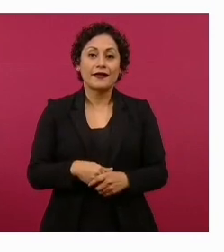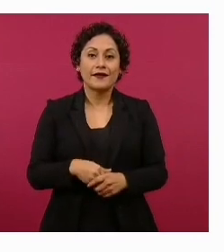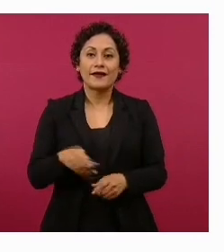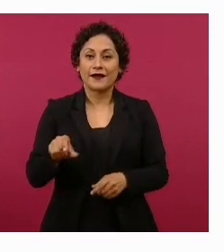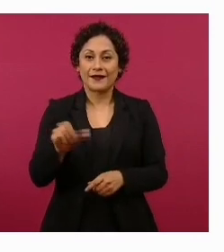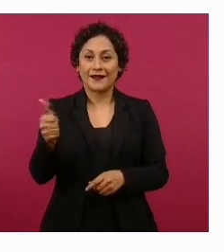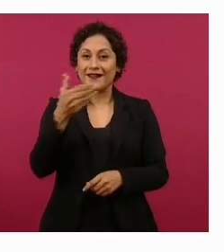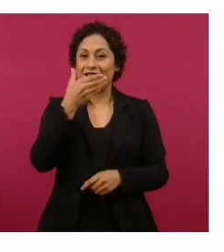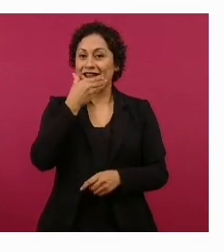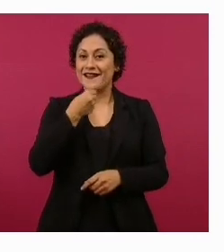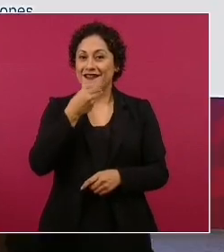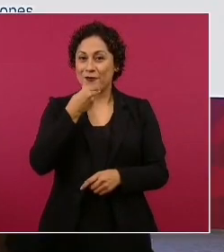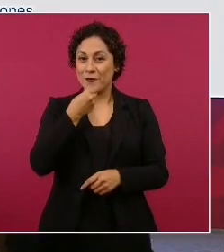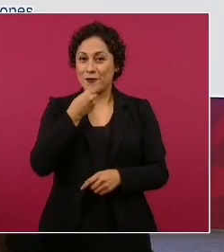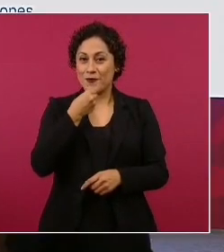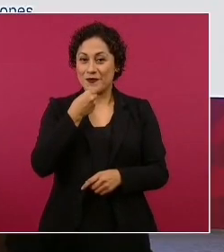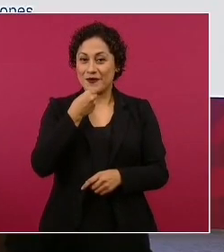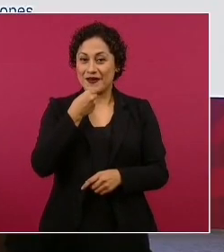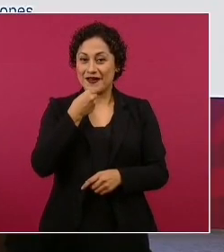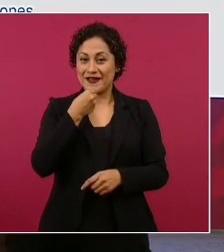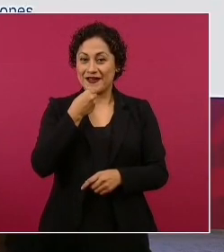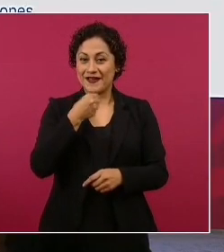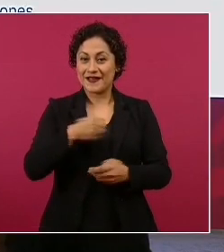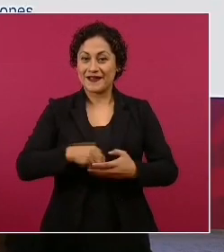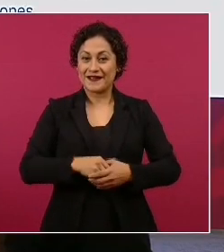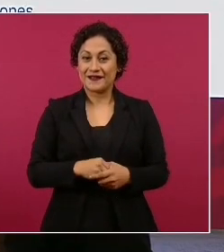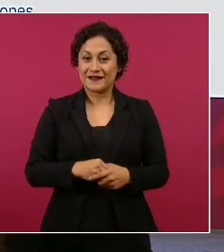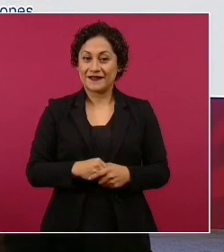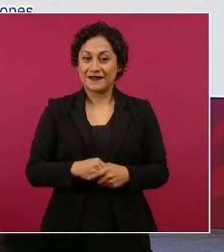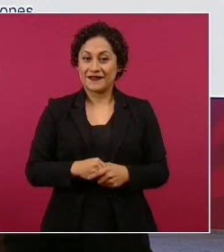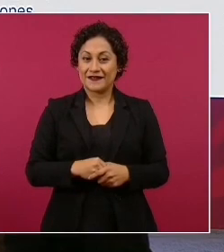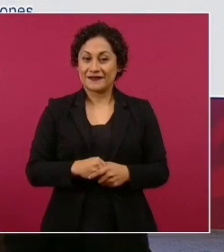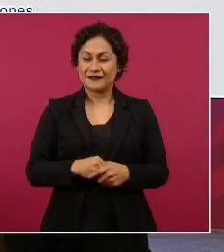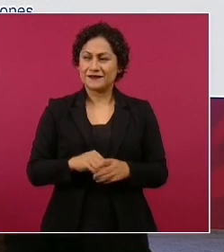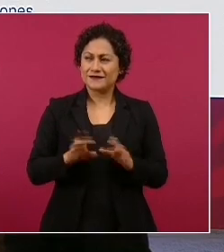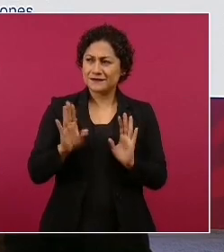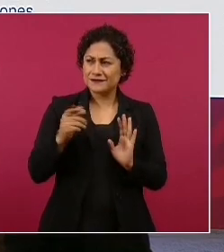este hombre, yo no sé por qué pensé.